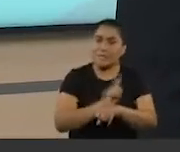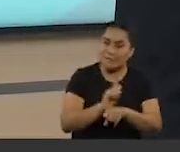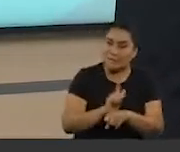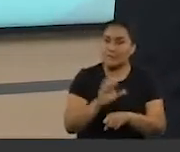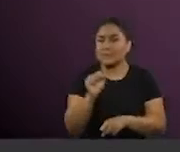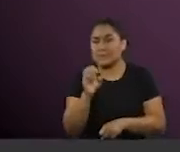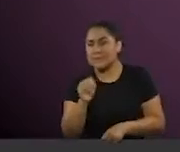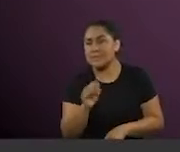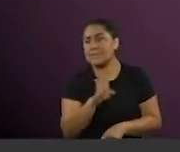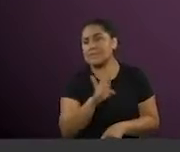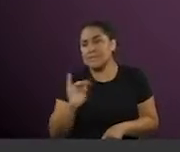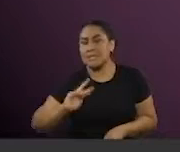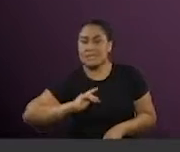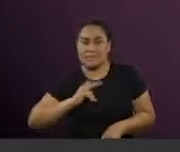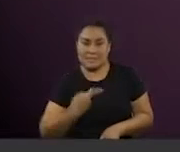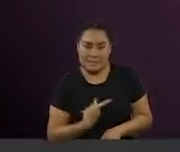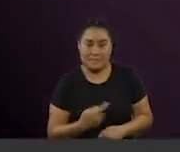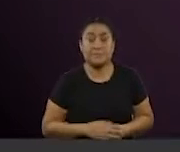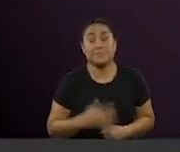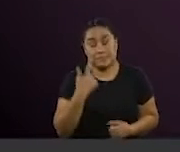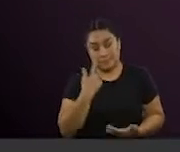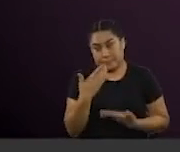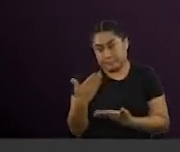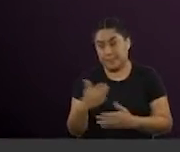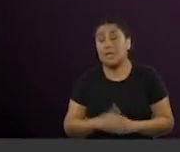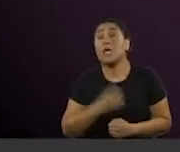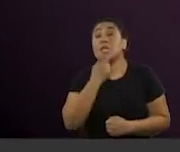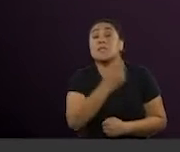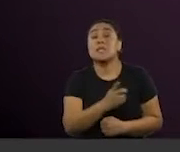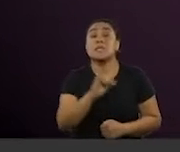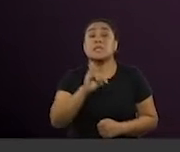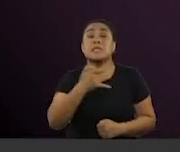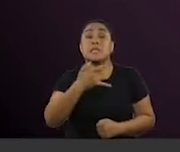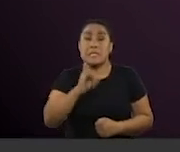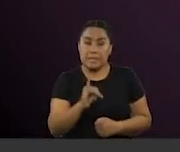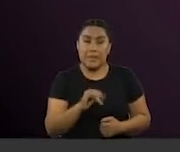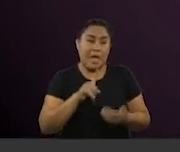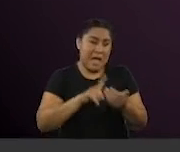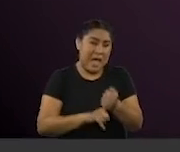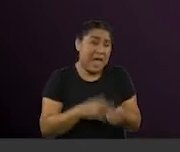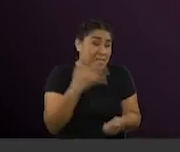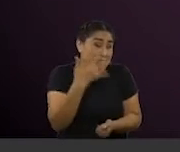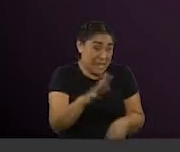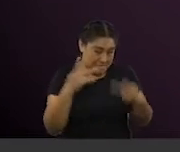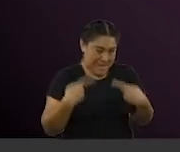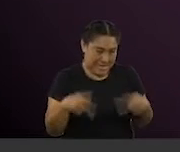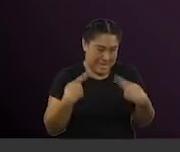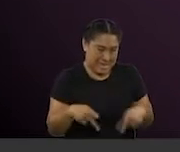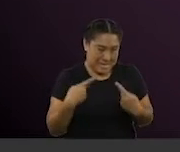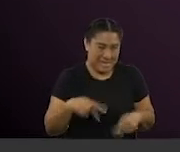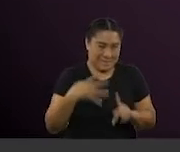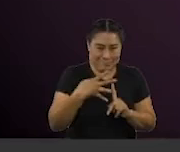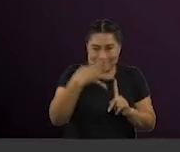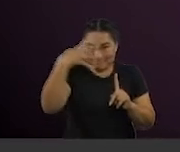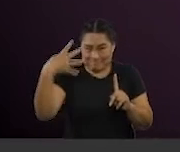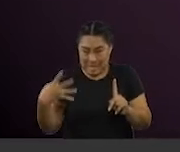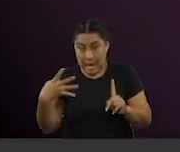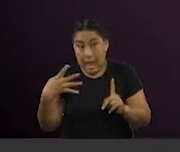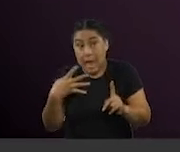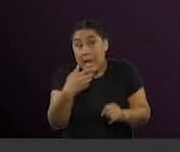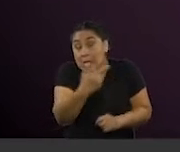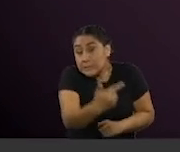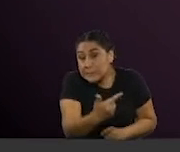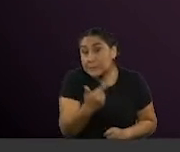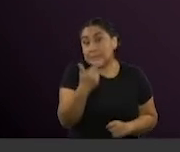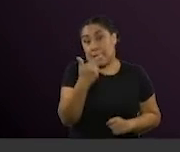bisexuales. Mire, según el Inegi, siete de cada diez personas LGBTTTIQ